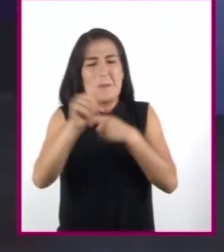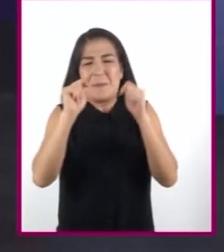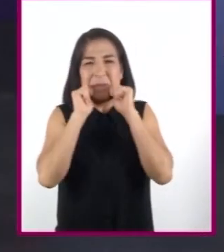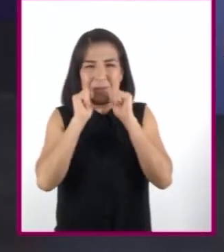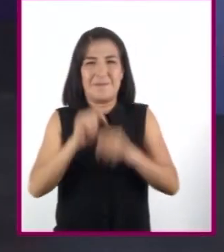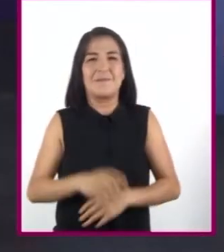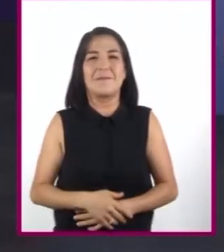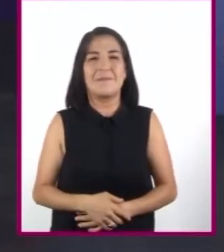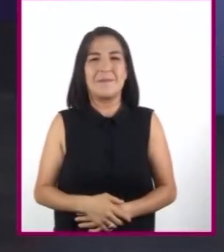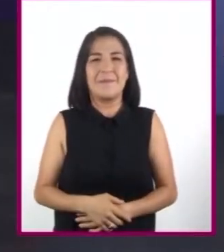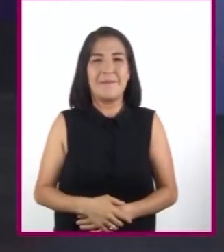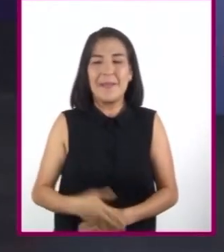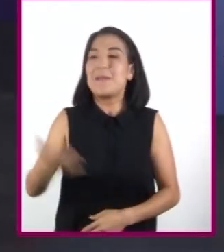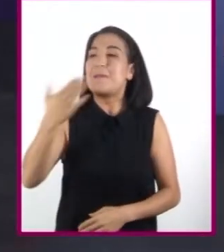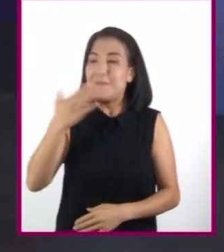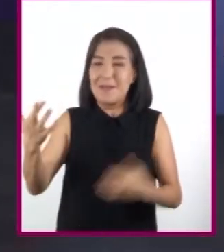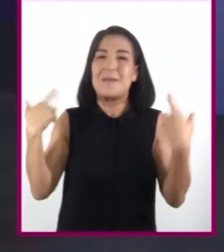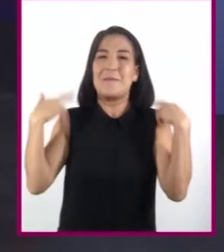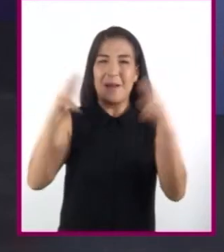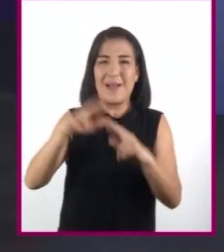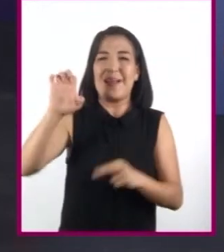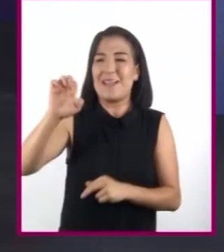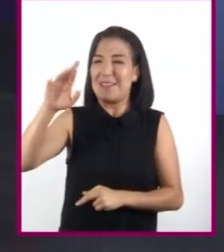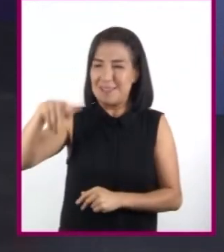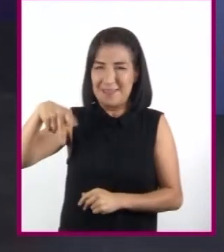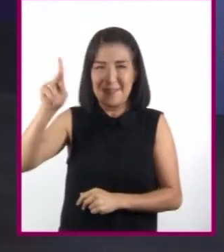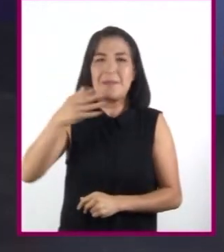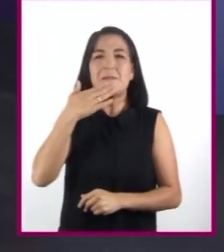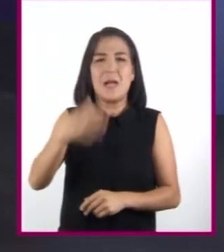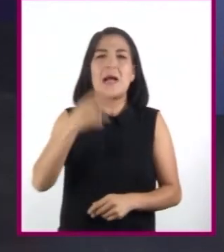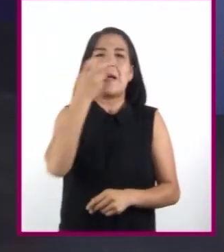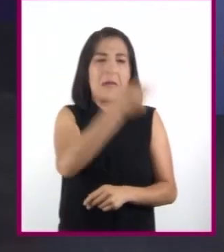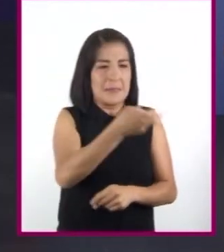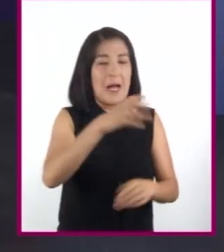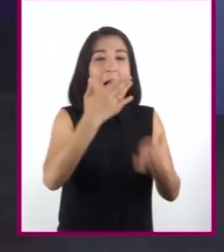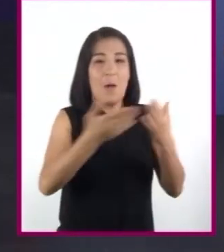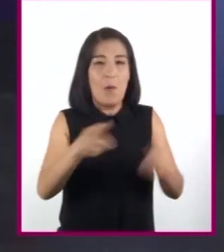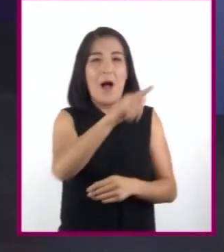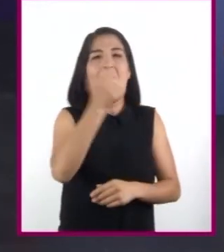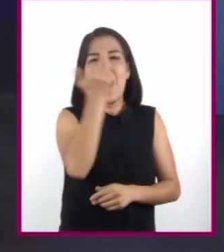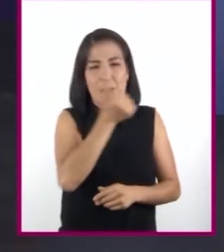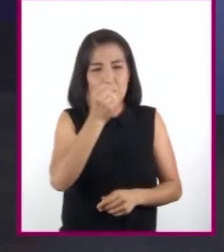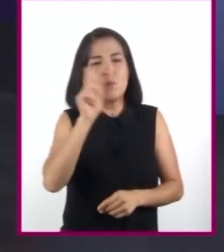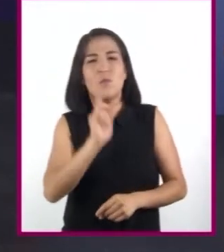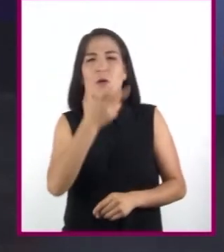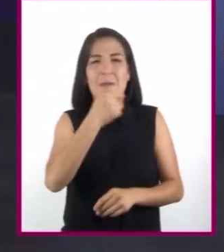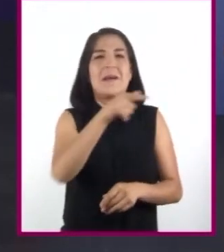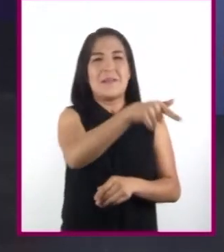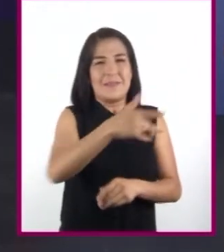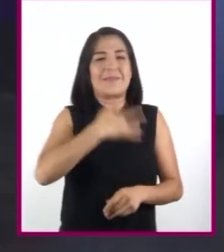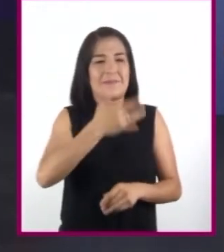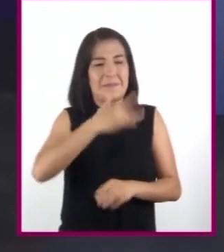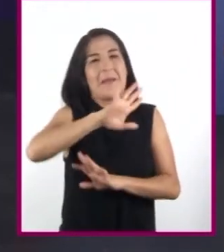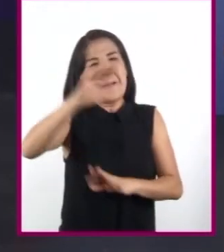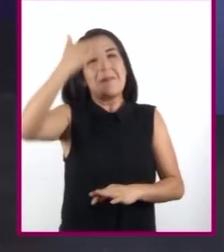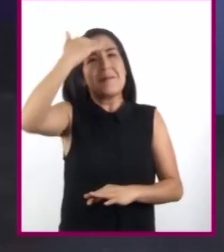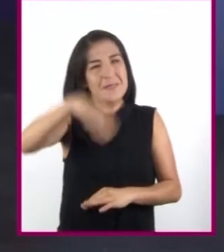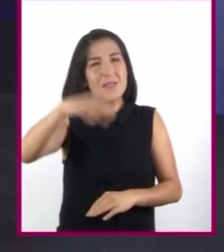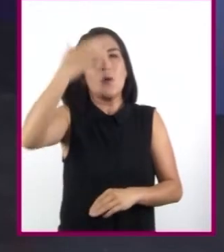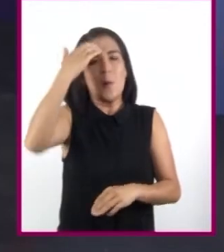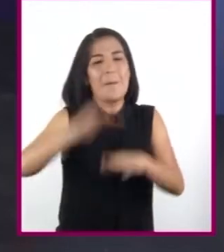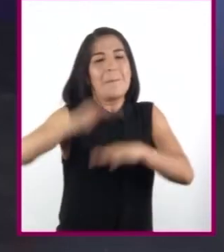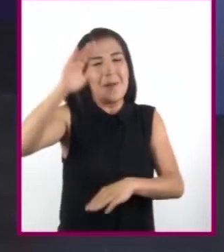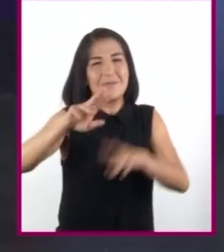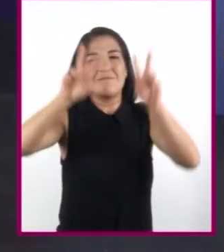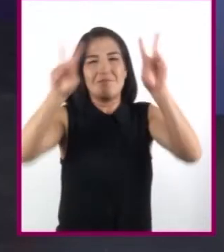Muy bien, maestro Eric. Considero que los alumnos y alumnas han ampliado sus conocimientos sobre los diferentes subgéneros narrativos que